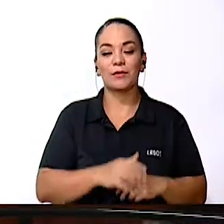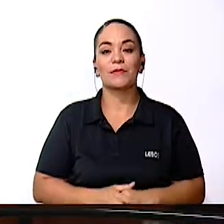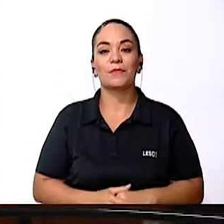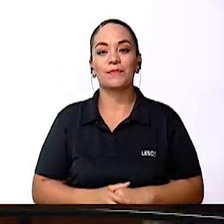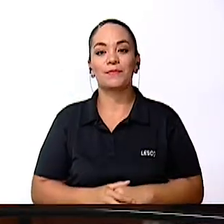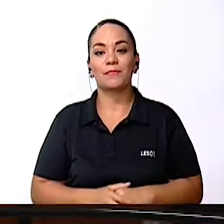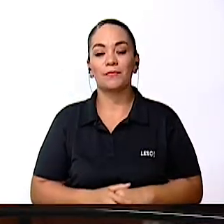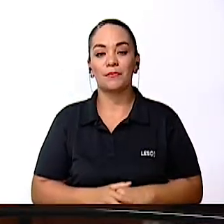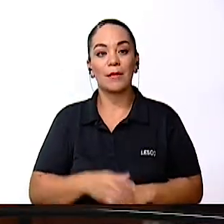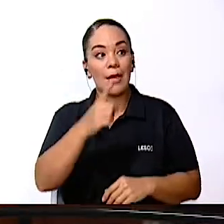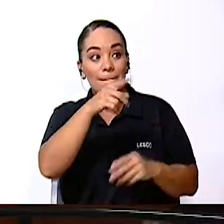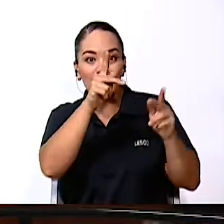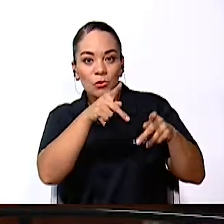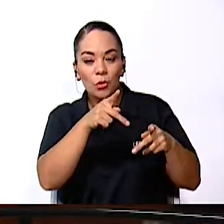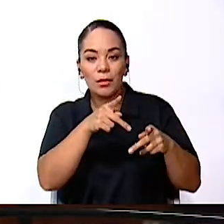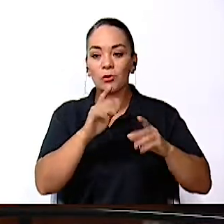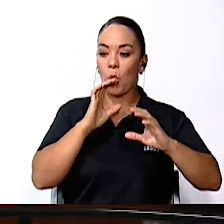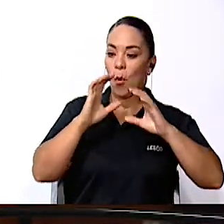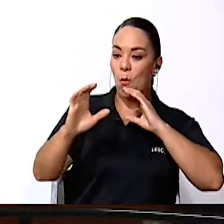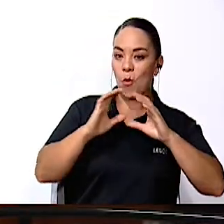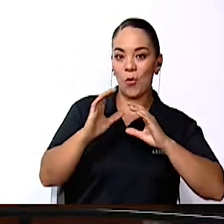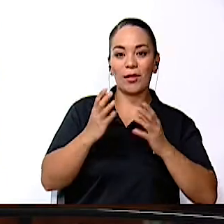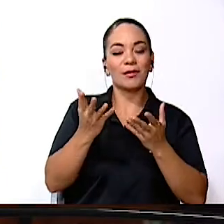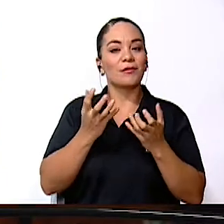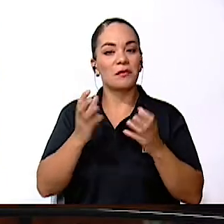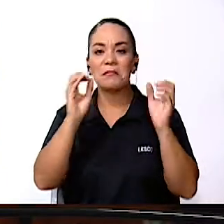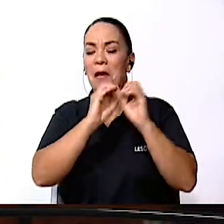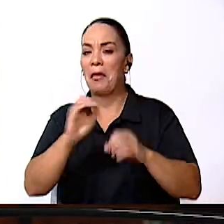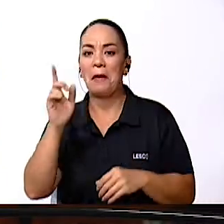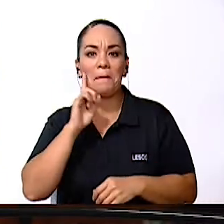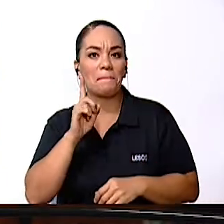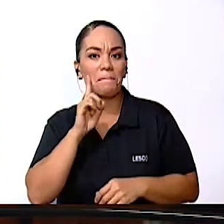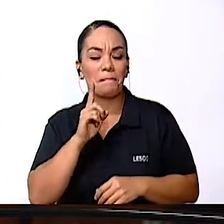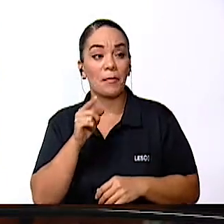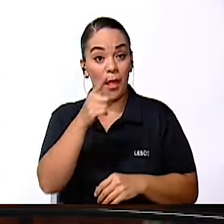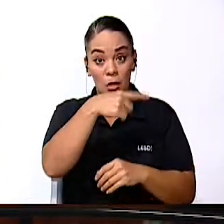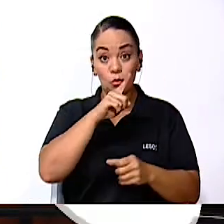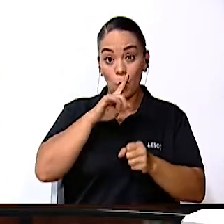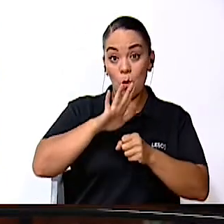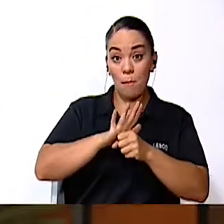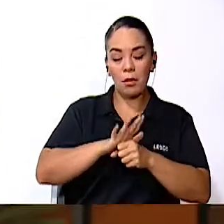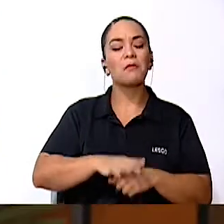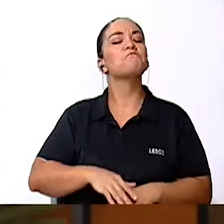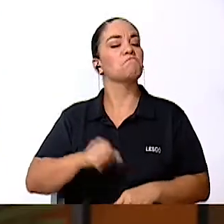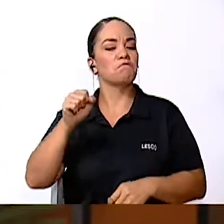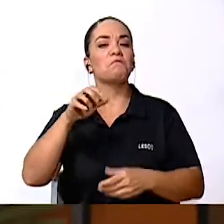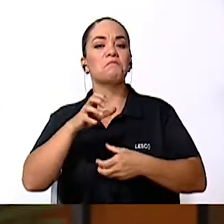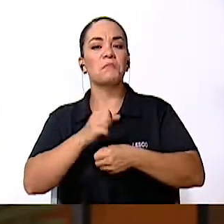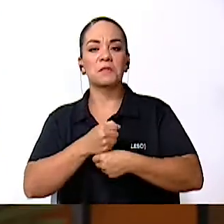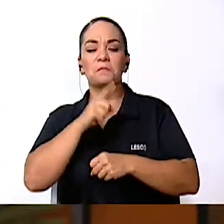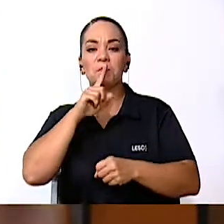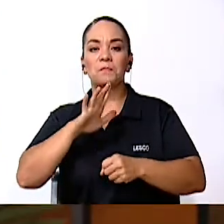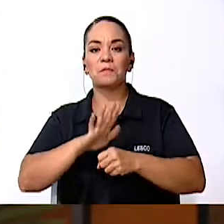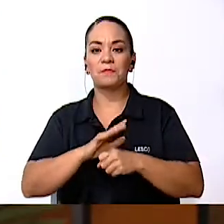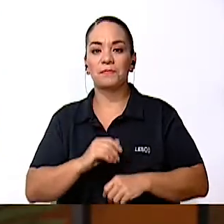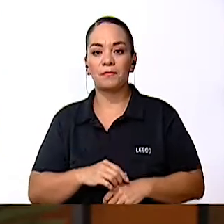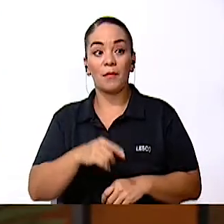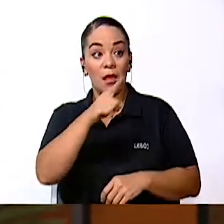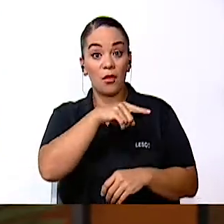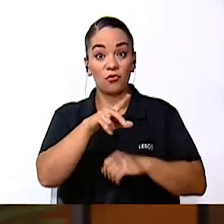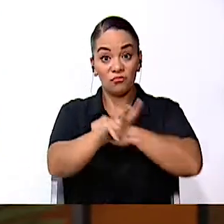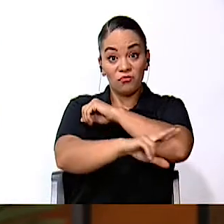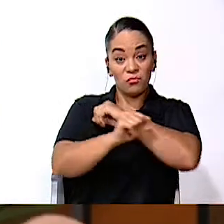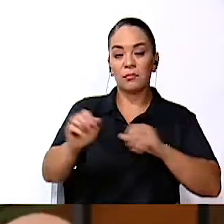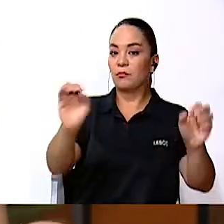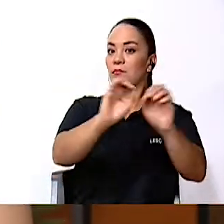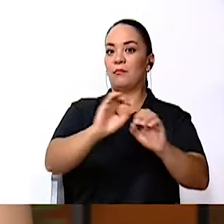Comunican sus intenciones sin engañar. Si prometen algo, lo cumplen. Nunca toman algo que no les